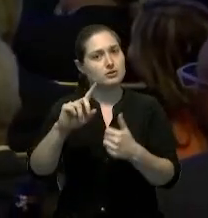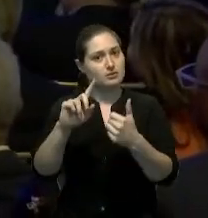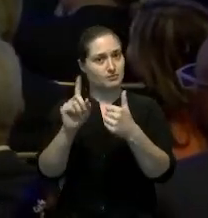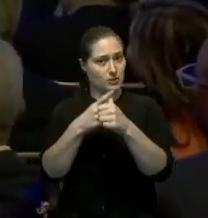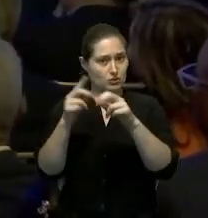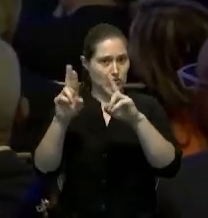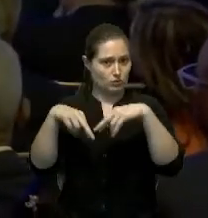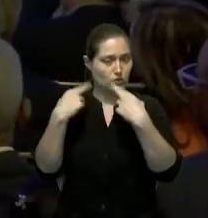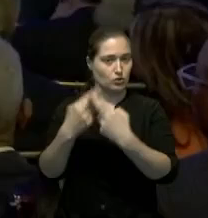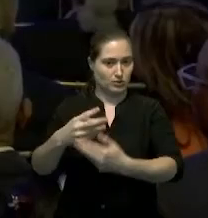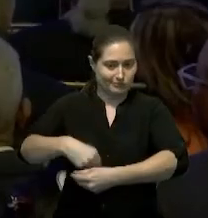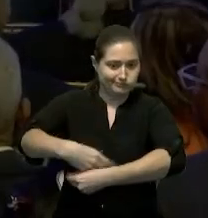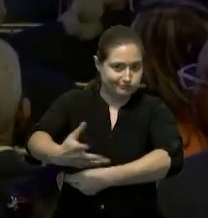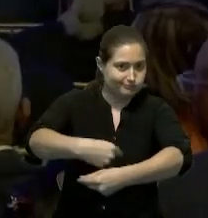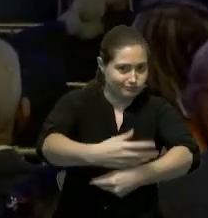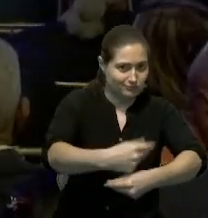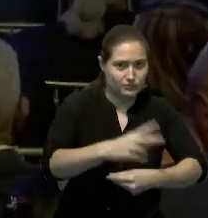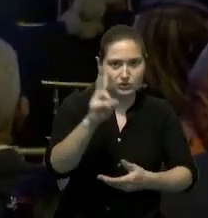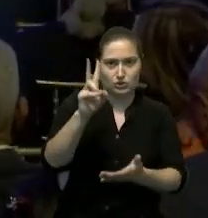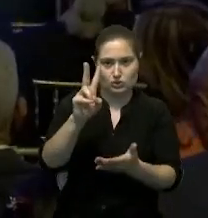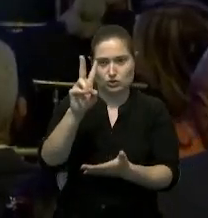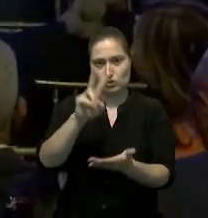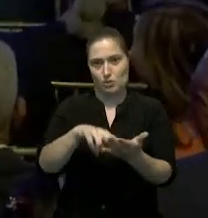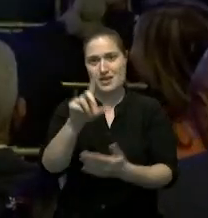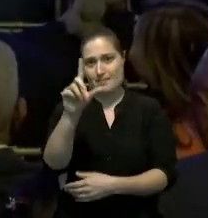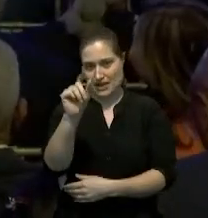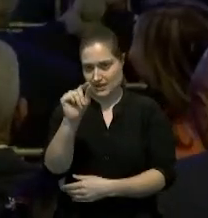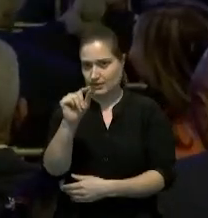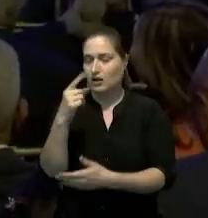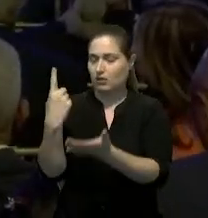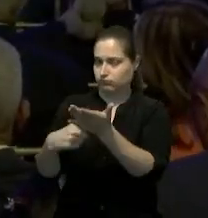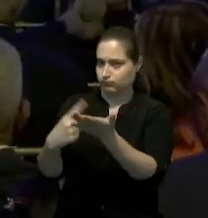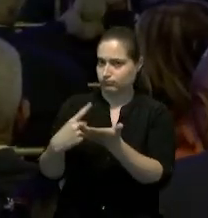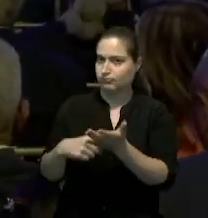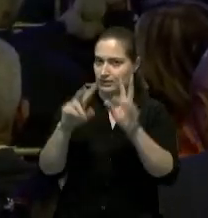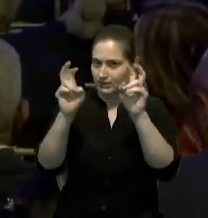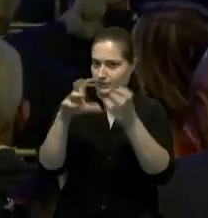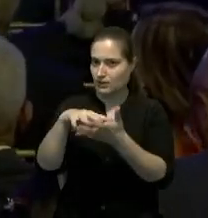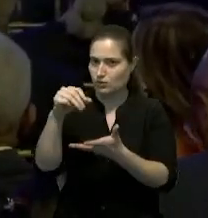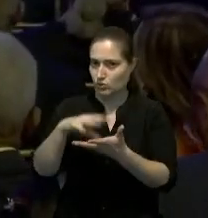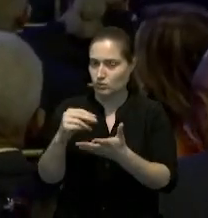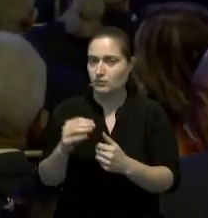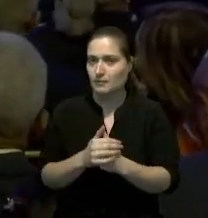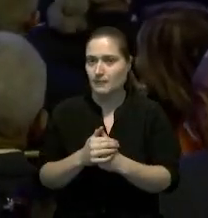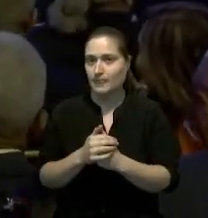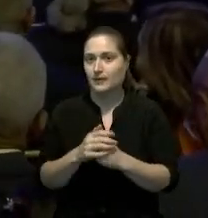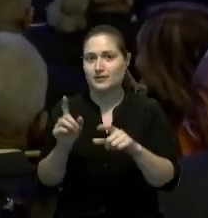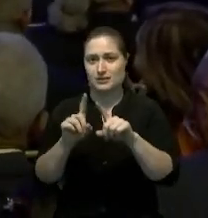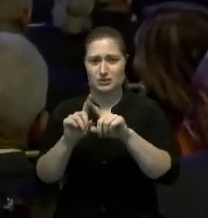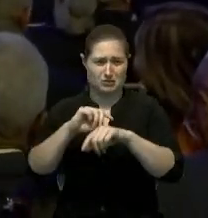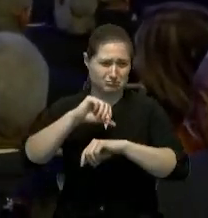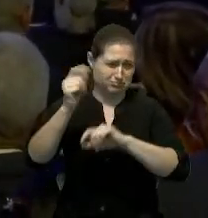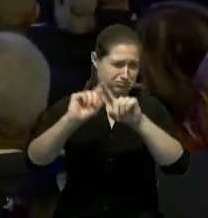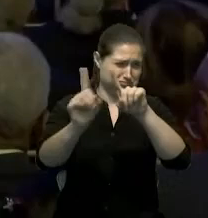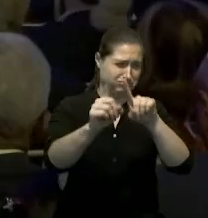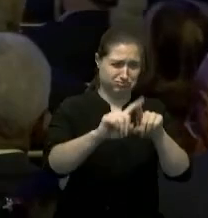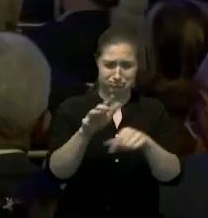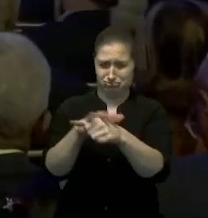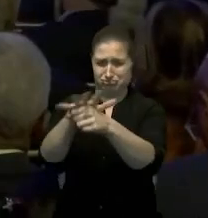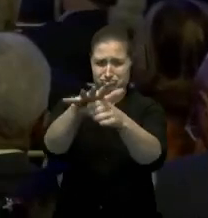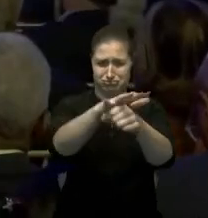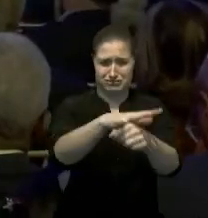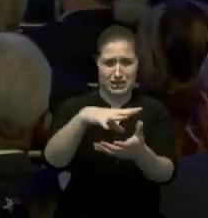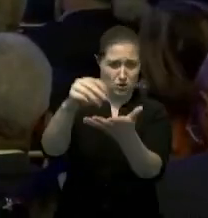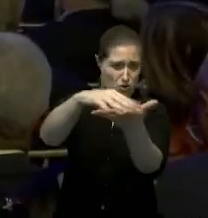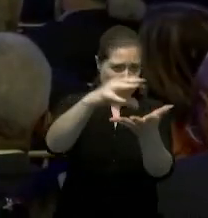agropecuario en el año 2020 fue sobre ese tema y nosotros hemos trabajado con todo el sector arrocero y están bien